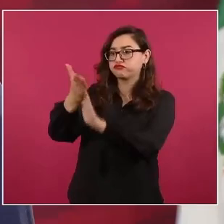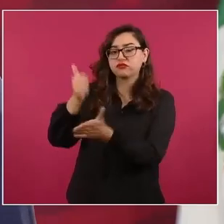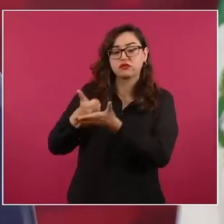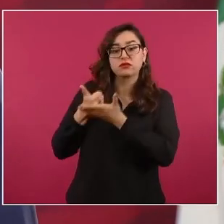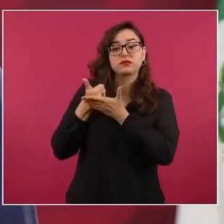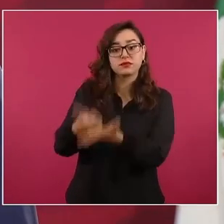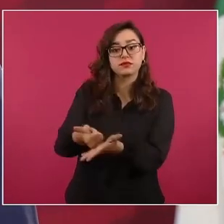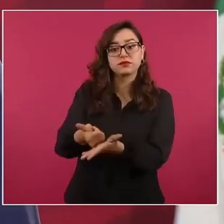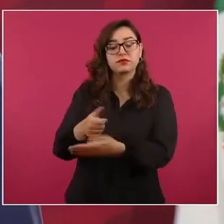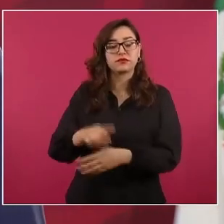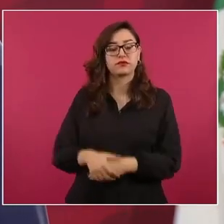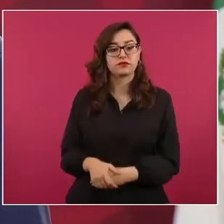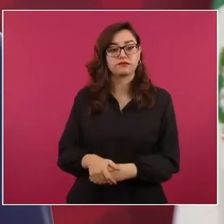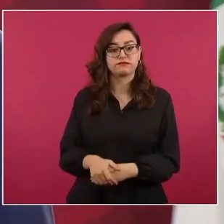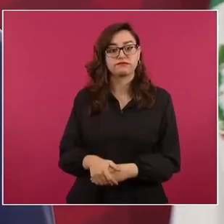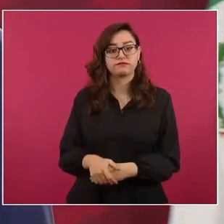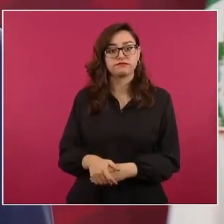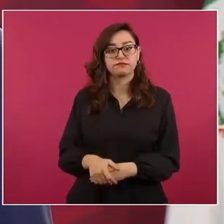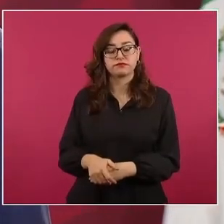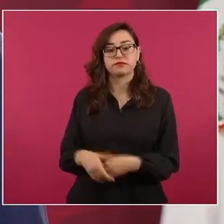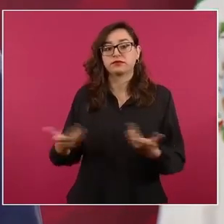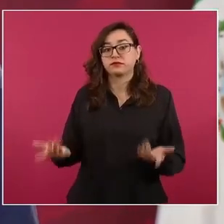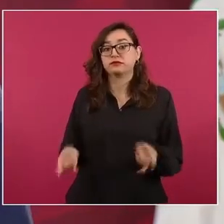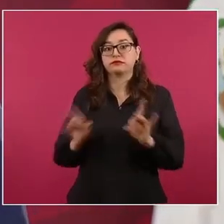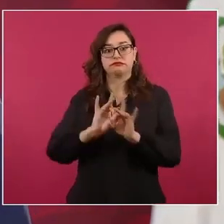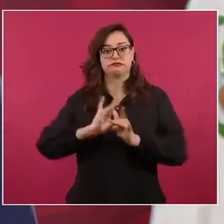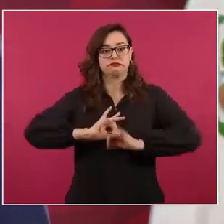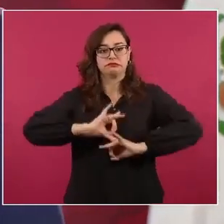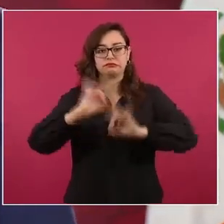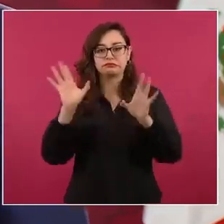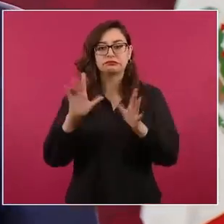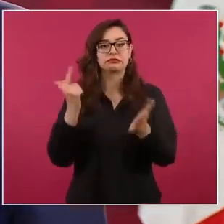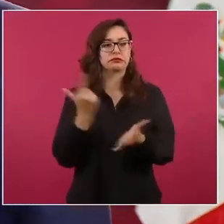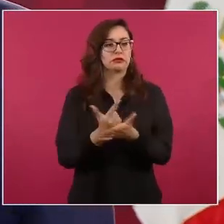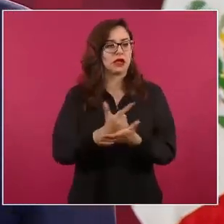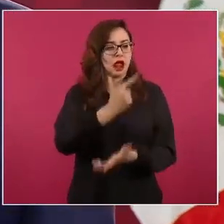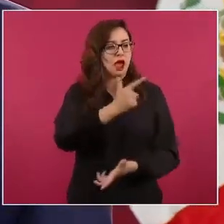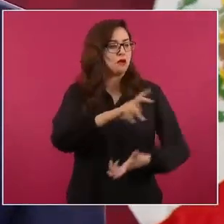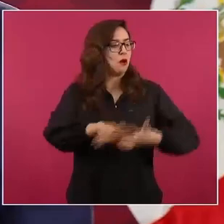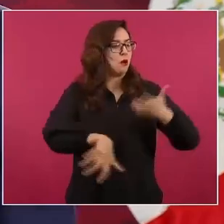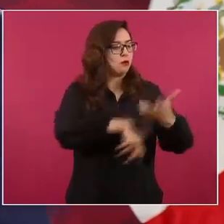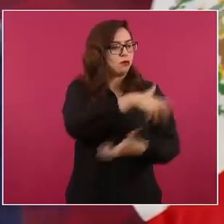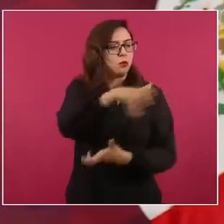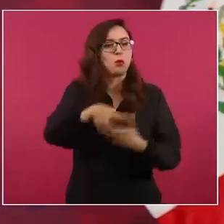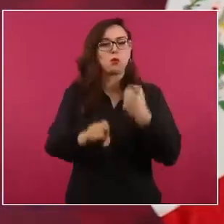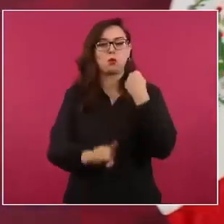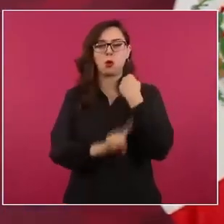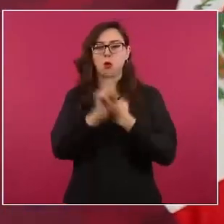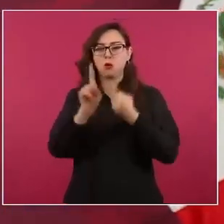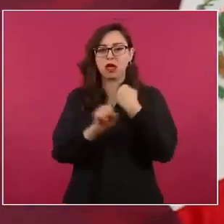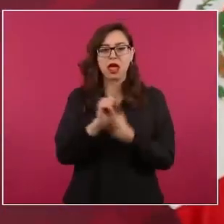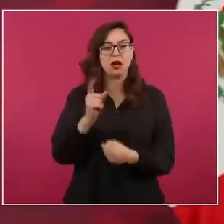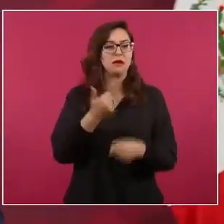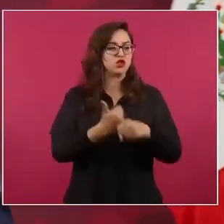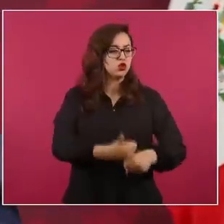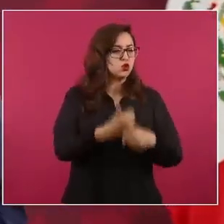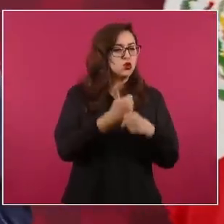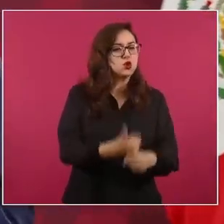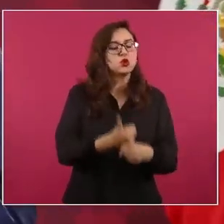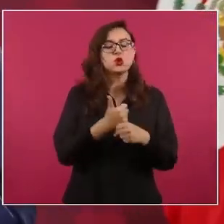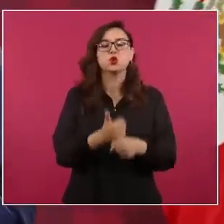a la gente en el caso de tragedias